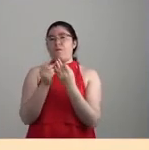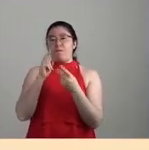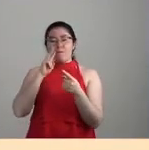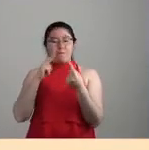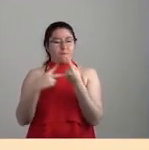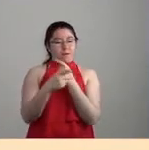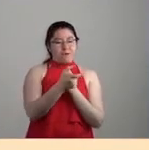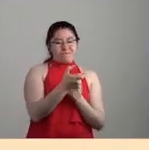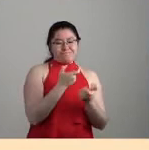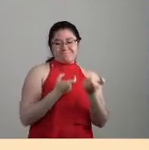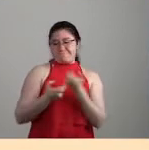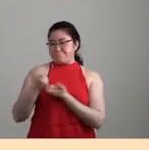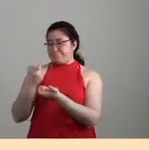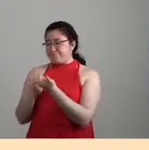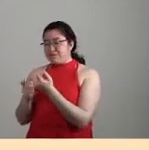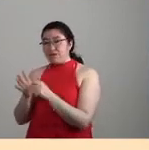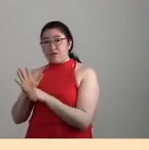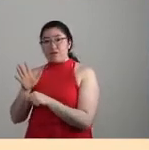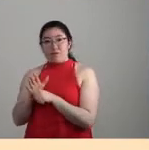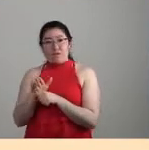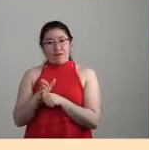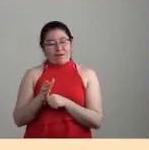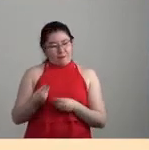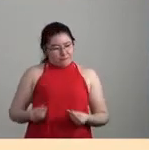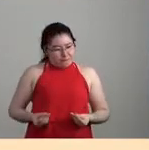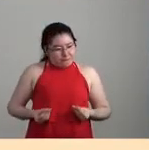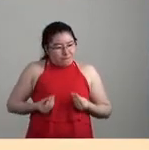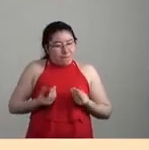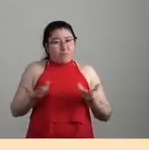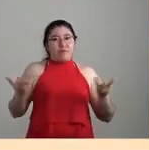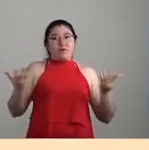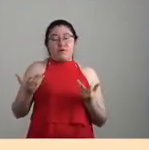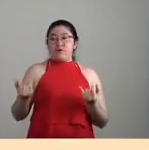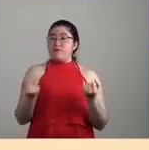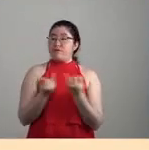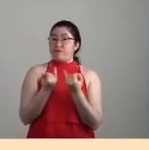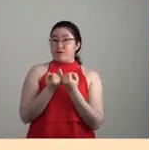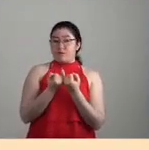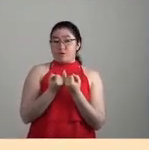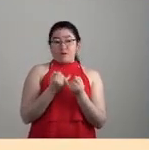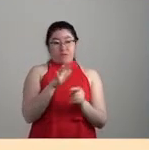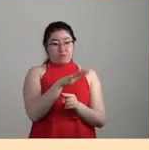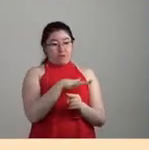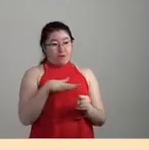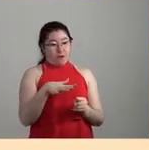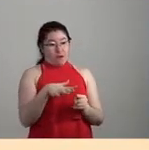organizar la vida y de gestionar las naturalezas.